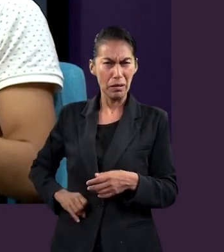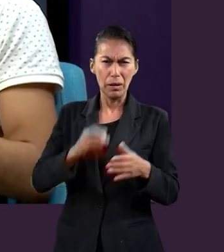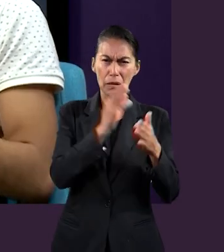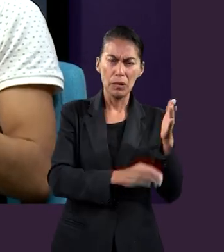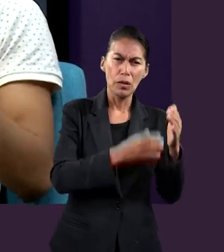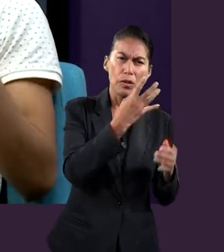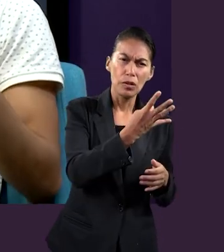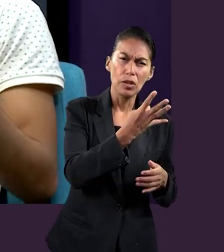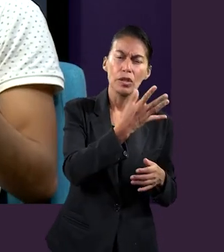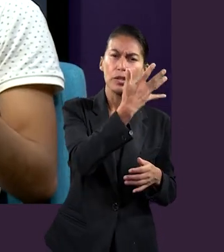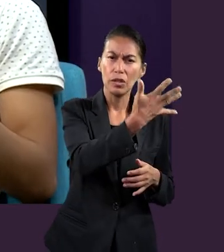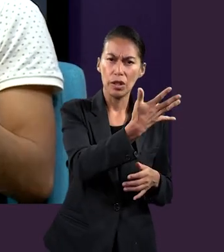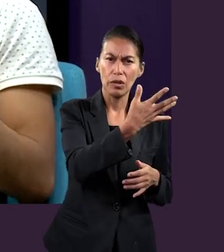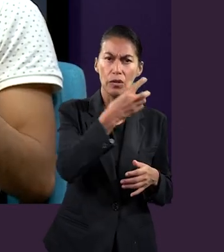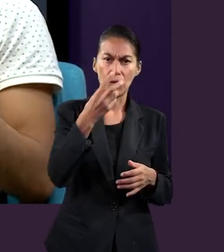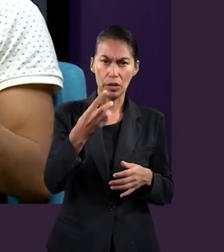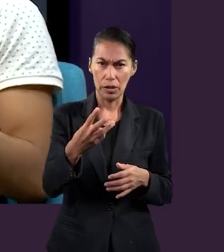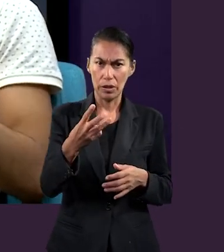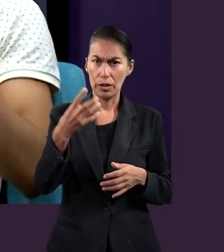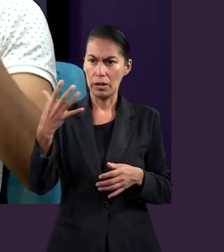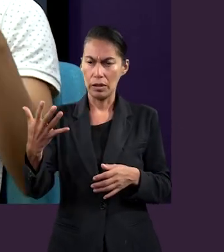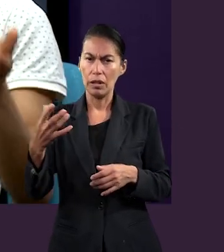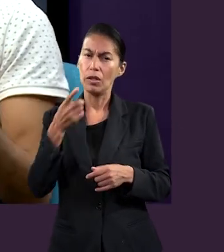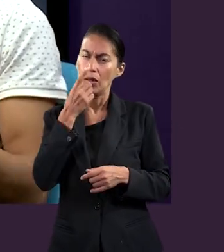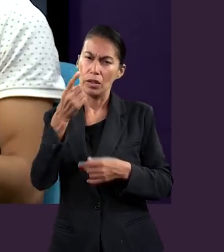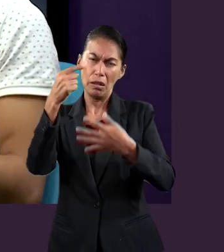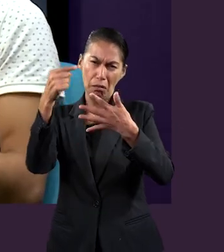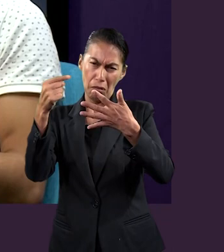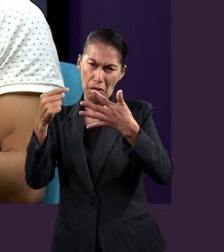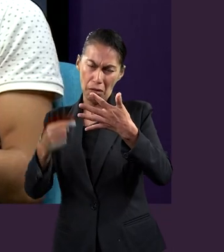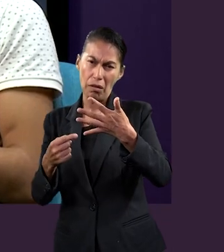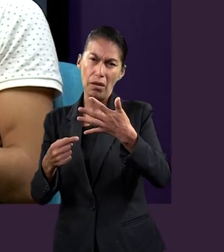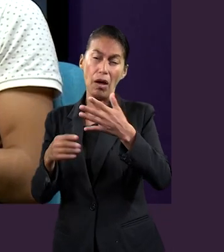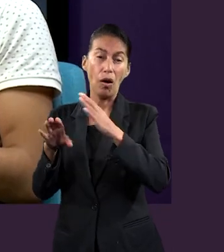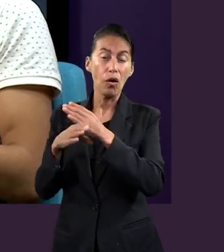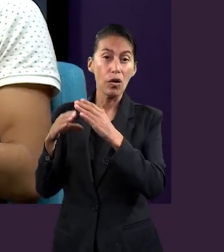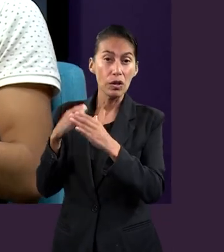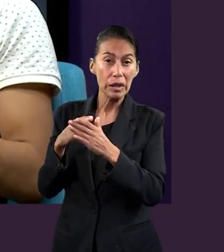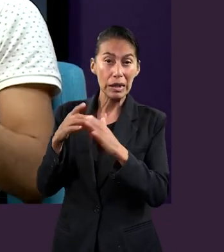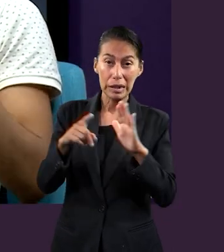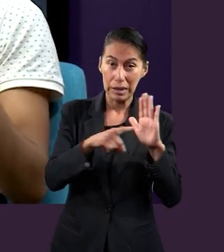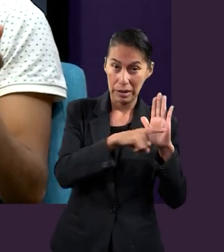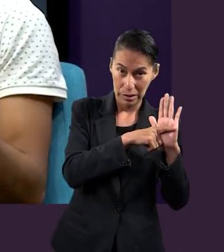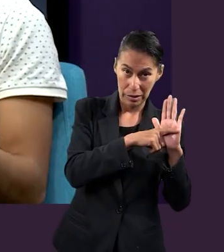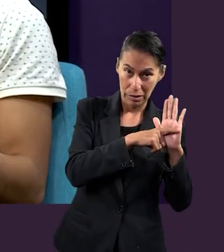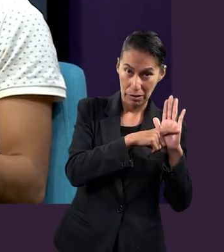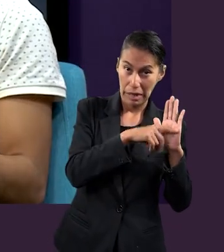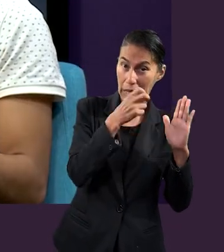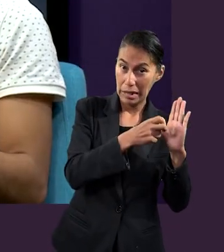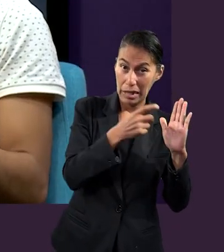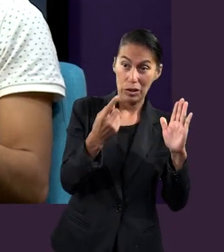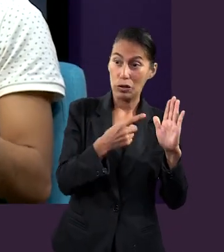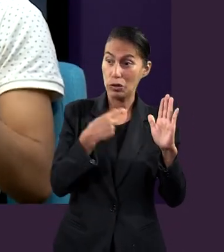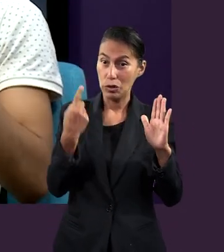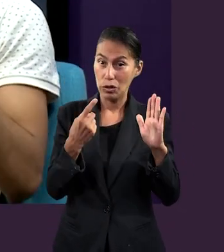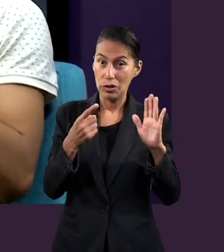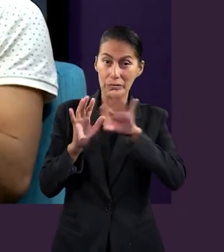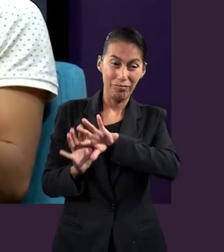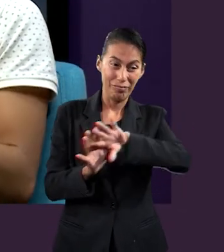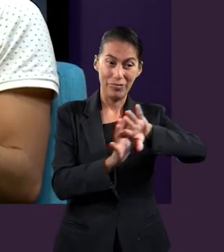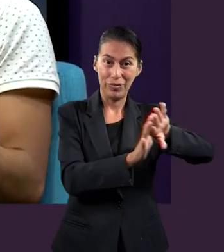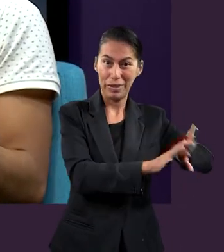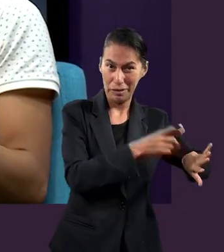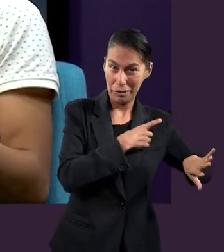capítulo cinco, del tres al cinco, nos da otras características de cosas negativas que si